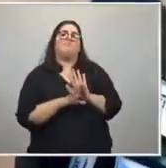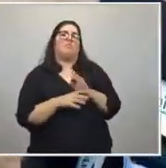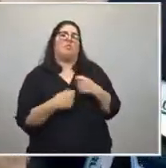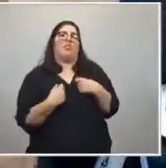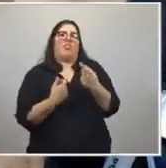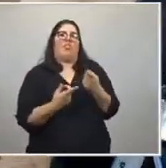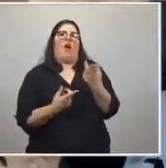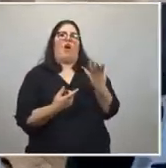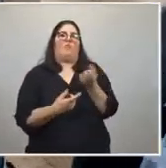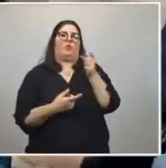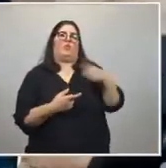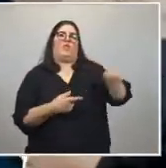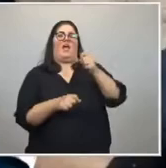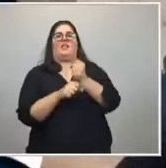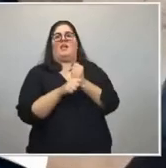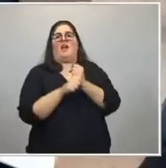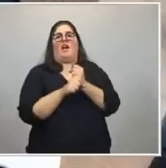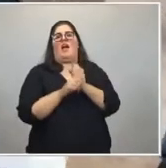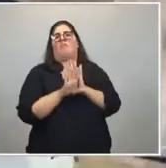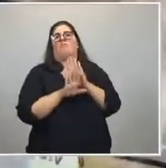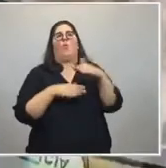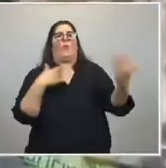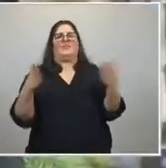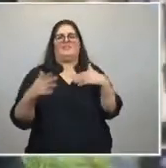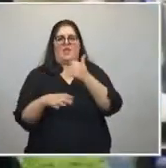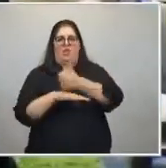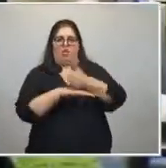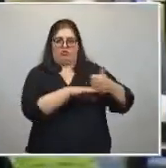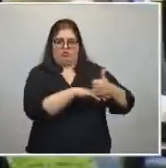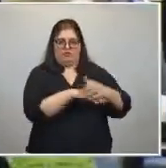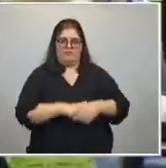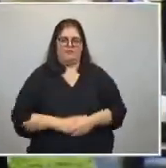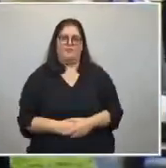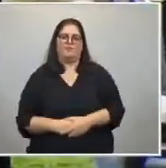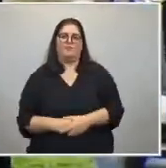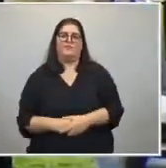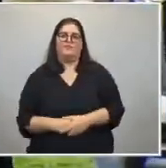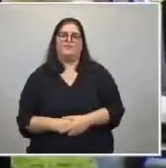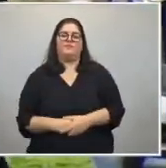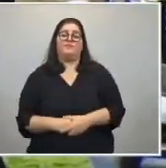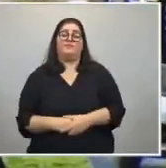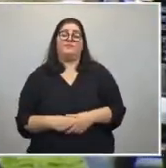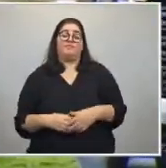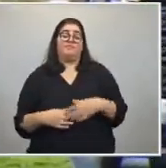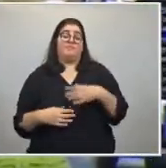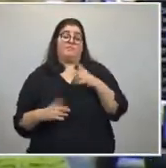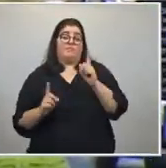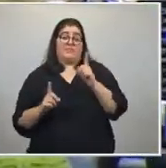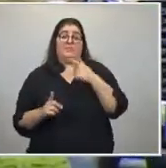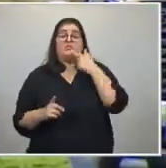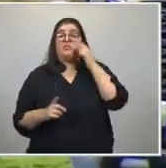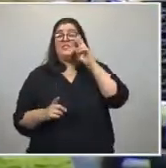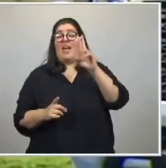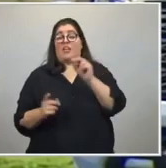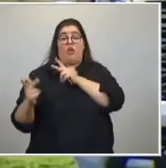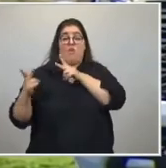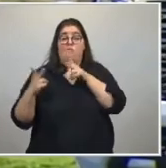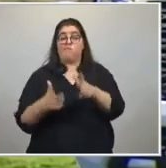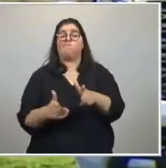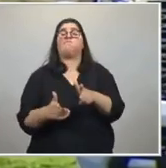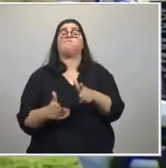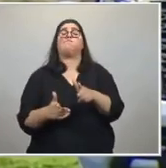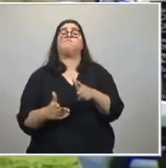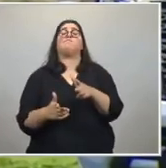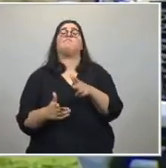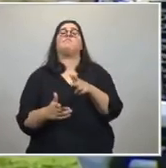estar trabajando cerca de nuestros vecinos. pero como bien planteó Sergio, la